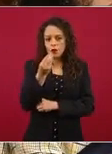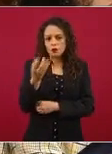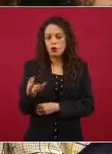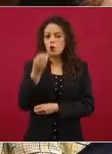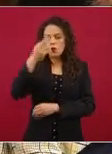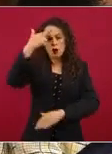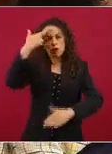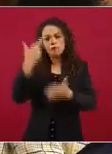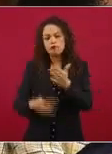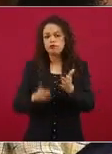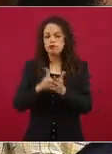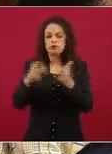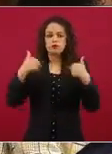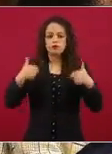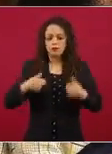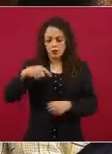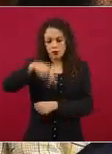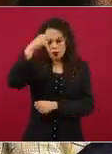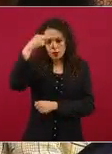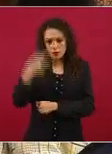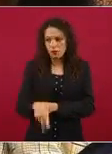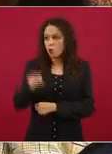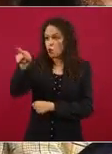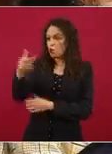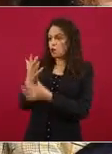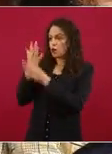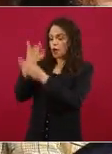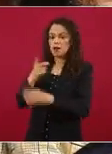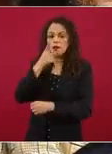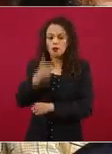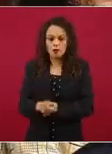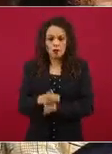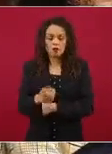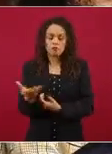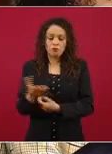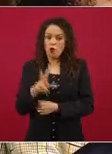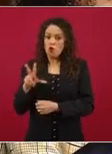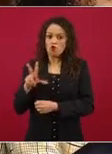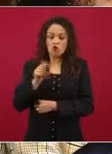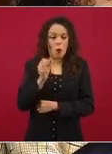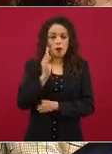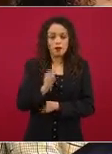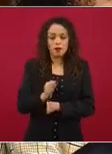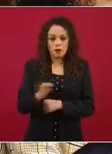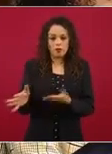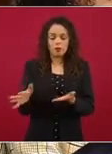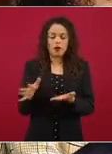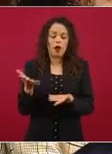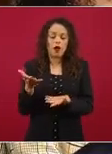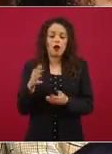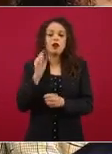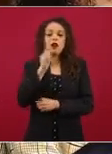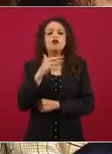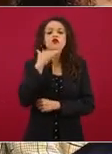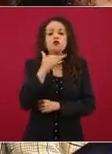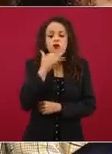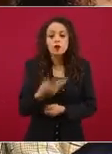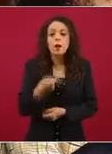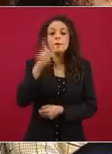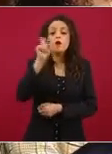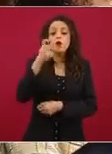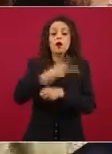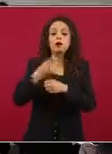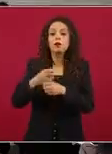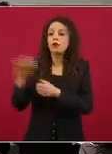en ese sentido usted habla de no a la corrupción, pero ¿qué está haciendo también en la cuestión de la impunidad? ¿Cuándo invitaría al fiscal a que venga para acá?